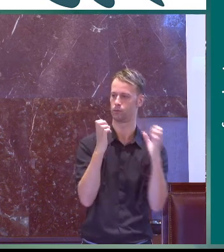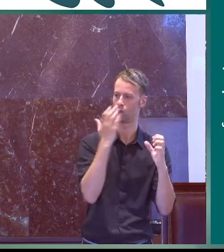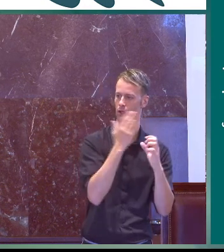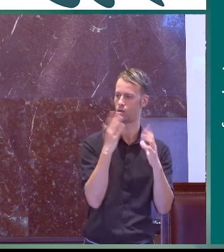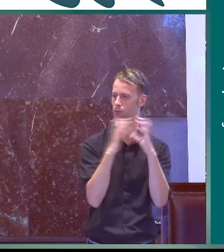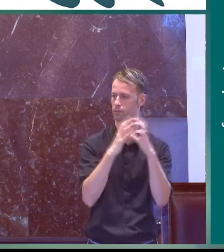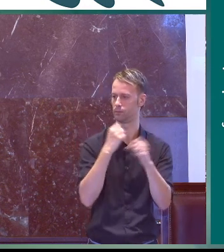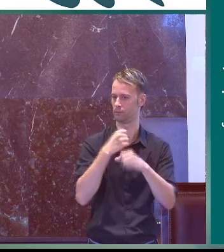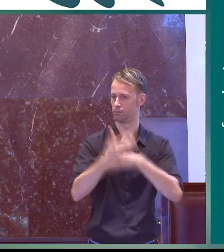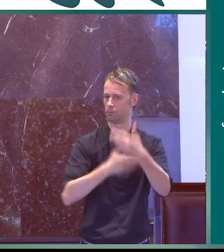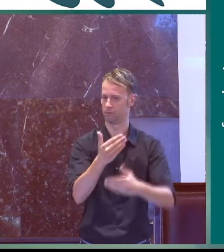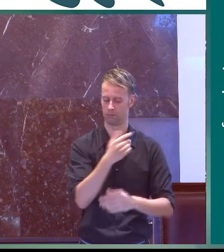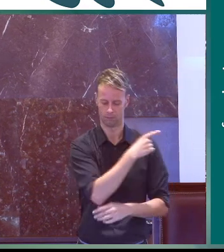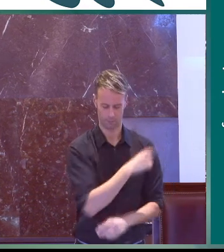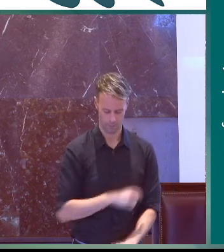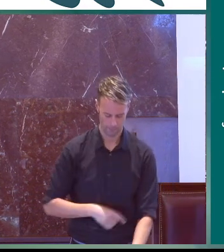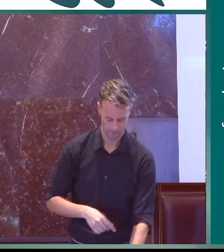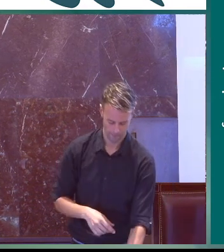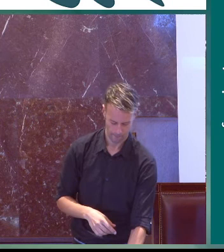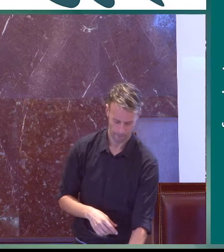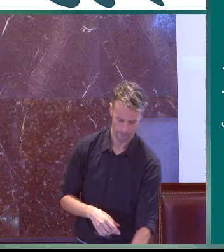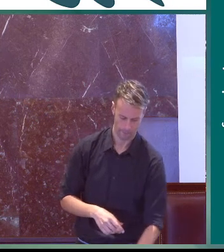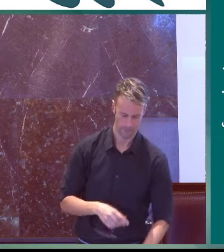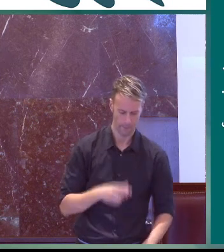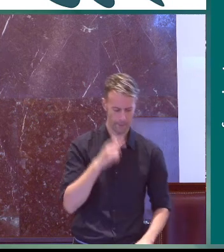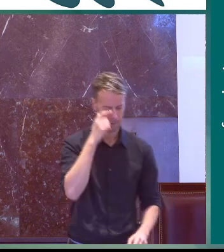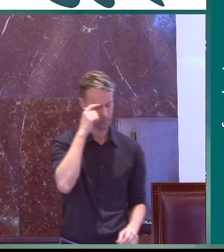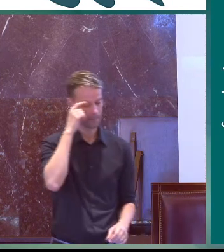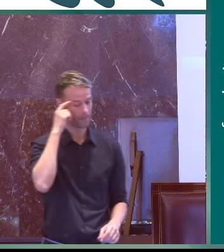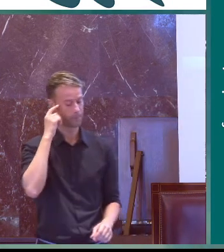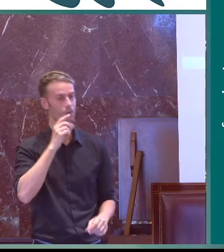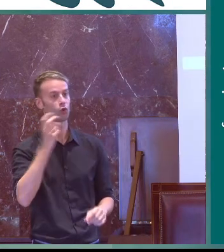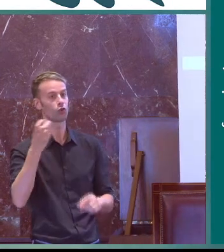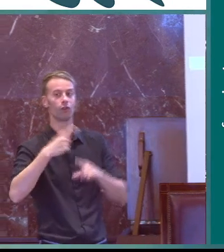para poder apoyar tanto a las escuelas al sistema educativo y a las familias